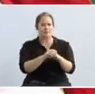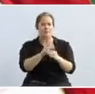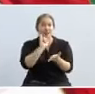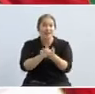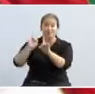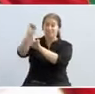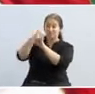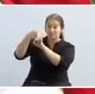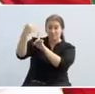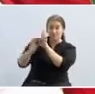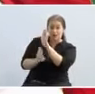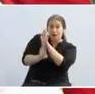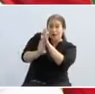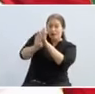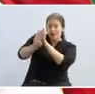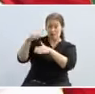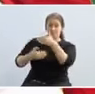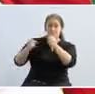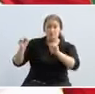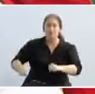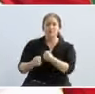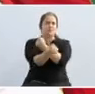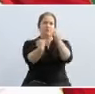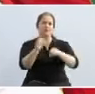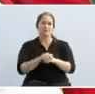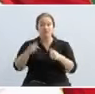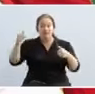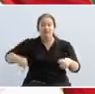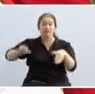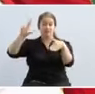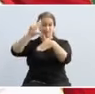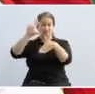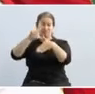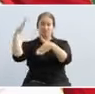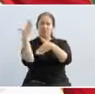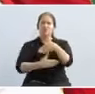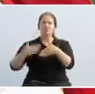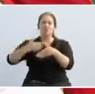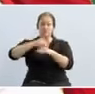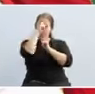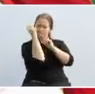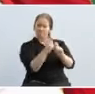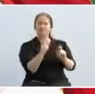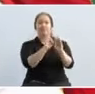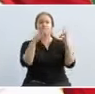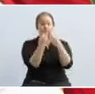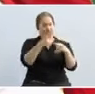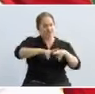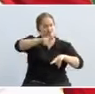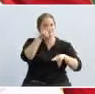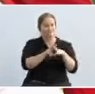desarrollo de nuestros pueblos. América Latina es un continente que valora y ama a la familia natural